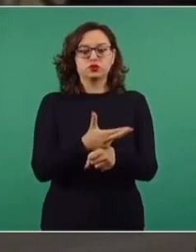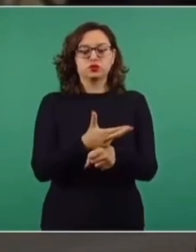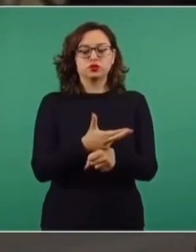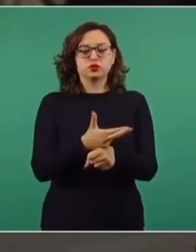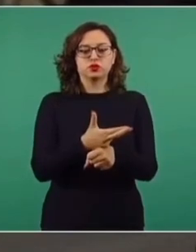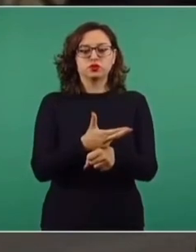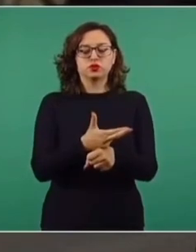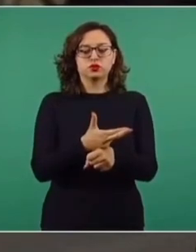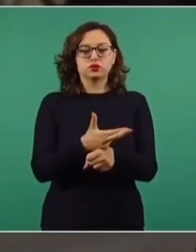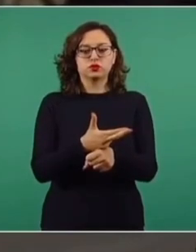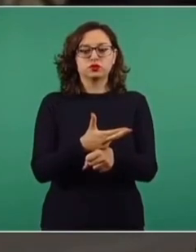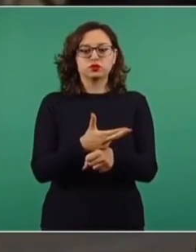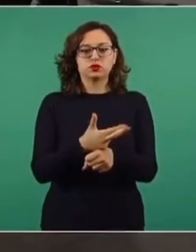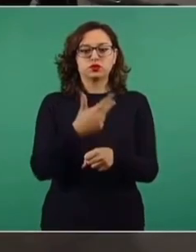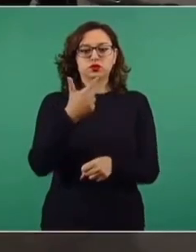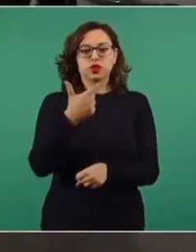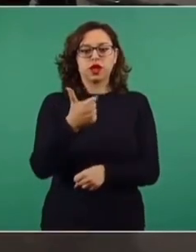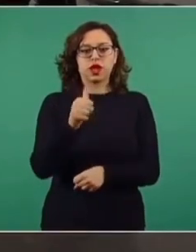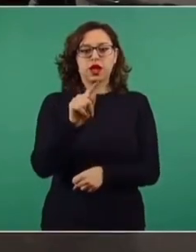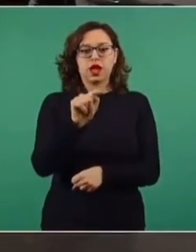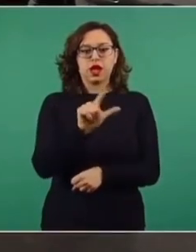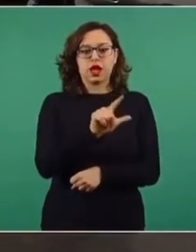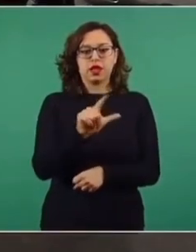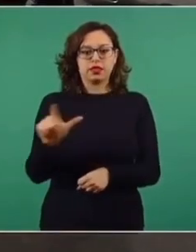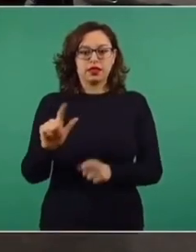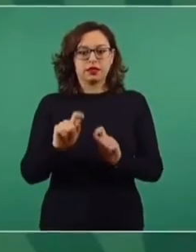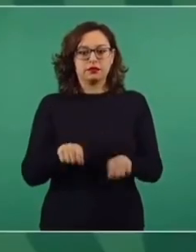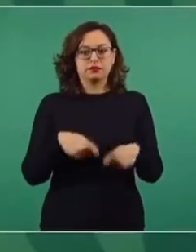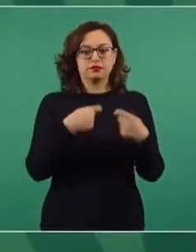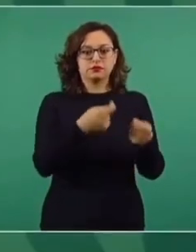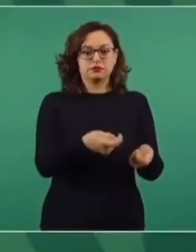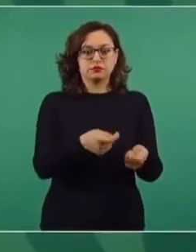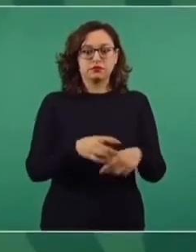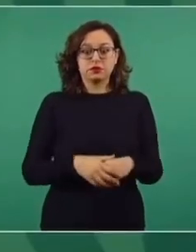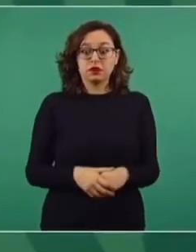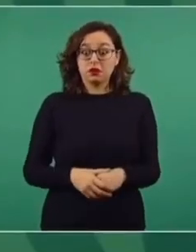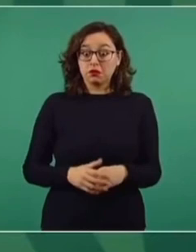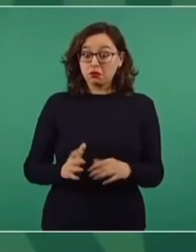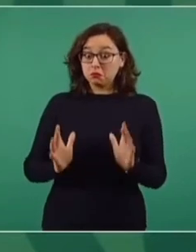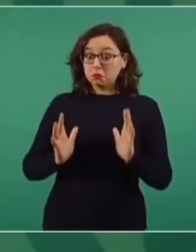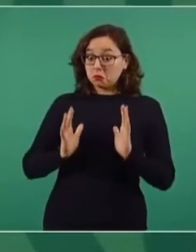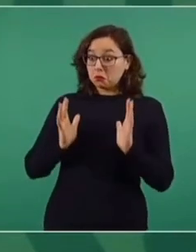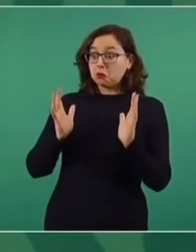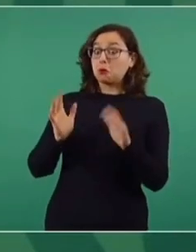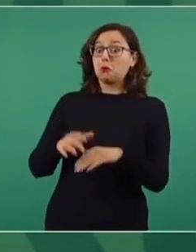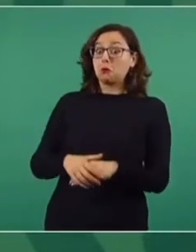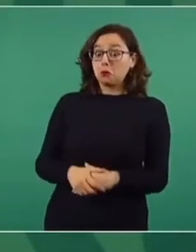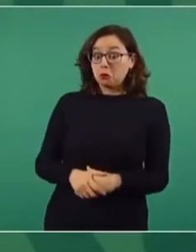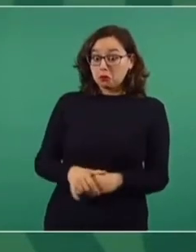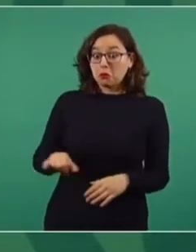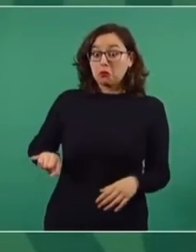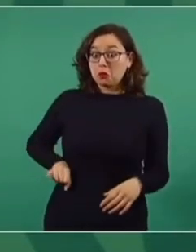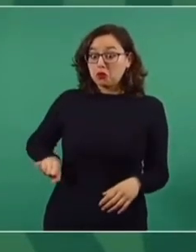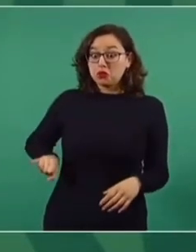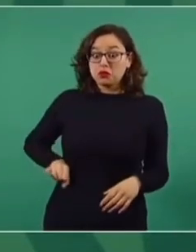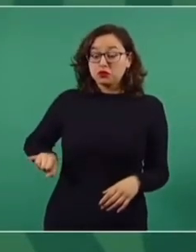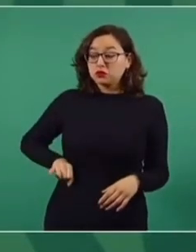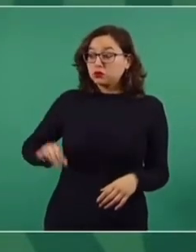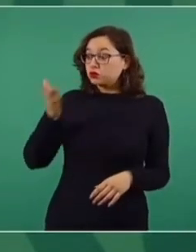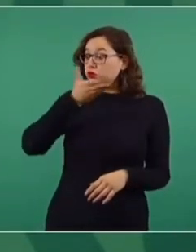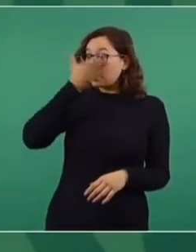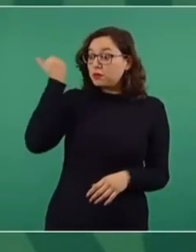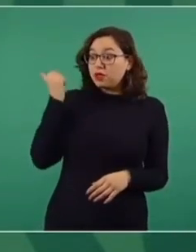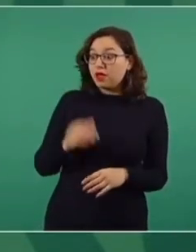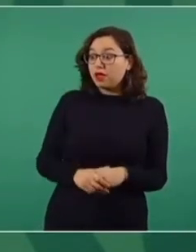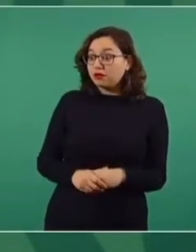-Gatell. No sé si usted nos pueda dar información al respecto. Pues yo no sabía nada de eso. Hasta ahora me estoy